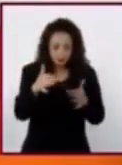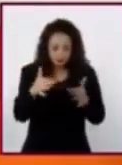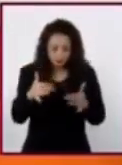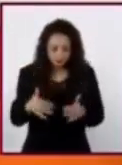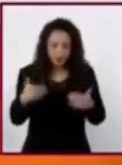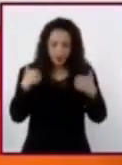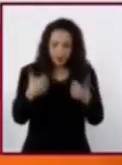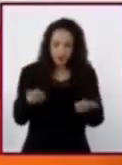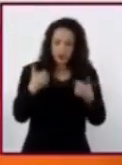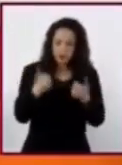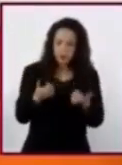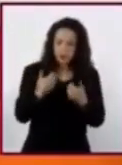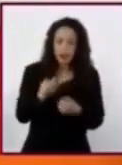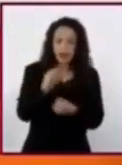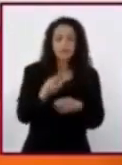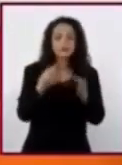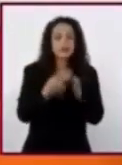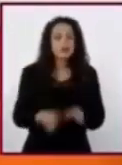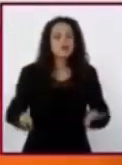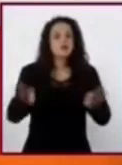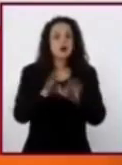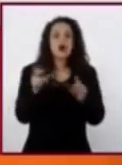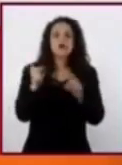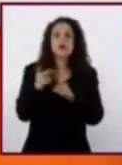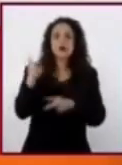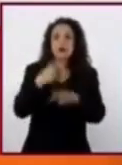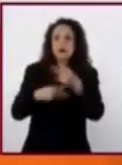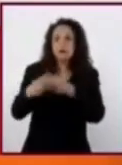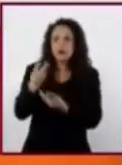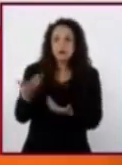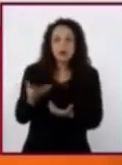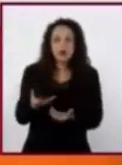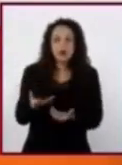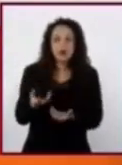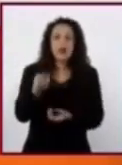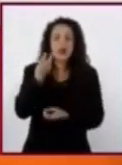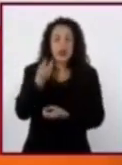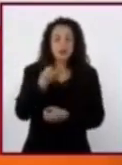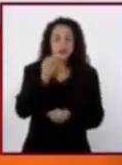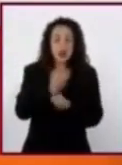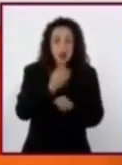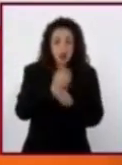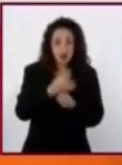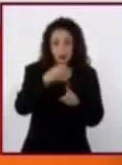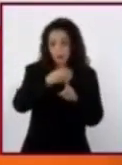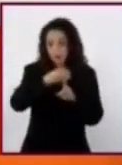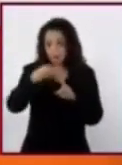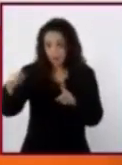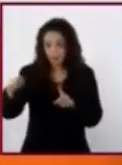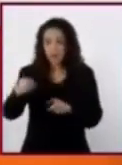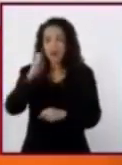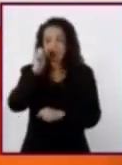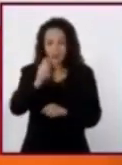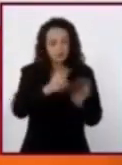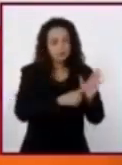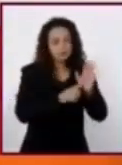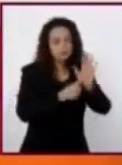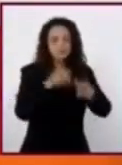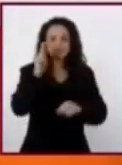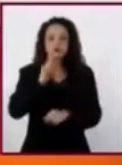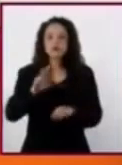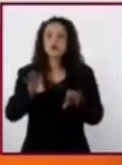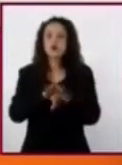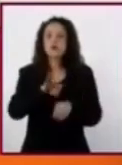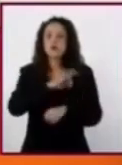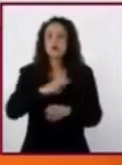importante. Por ello, el propósito de la sesión será mostrarles cómo llevarlo a cabo a través